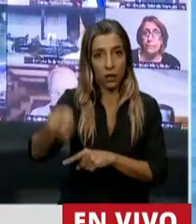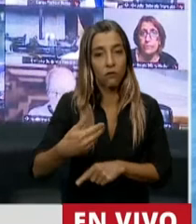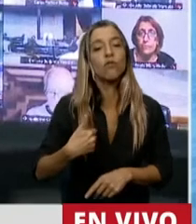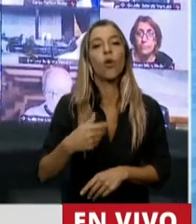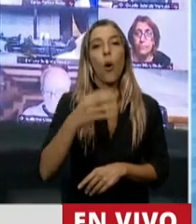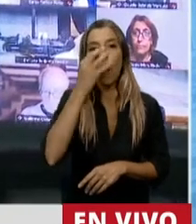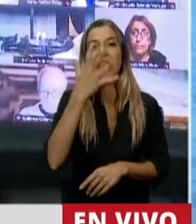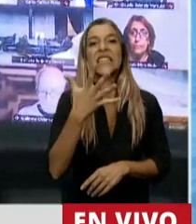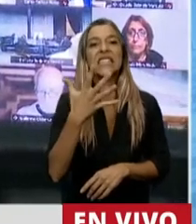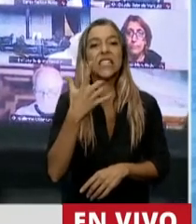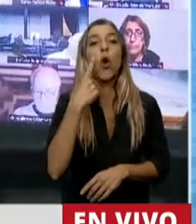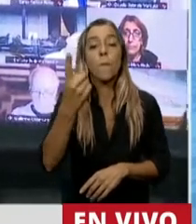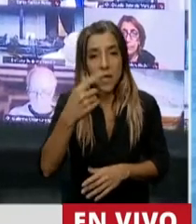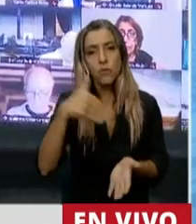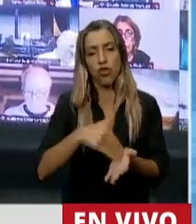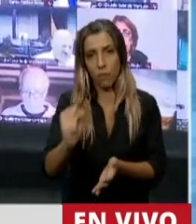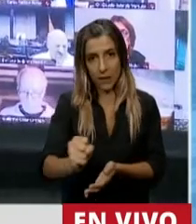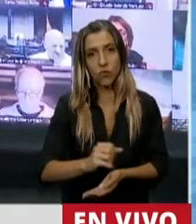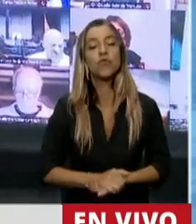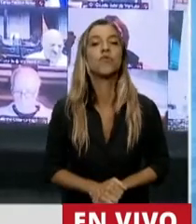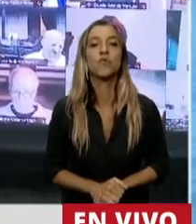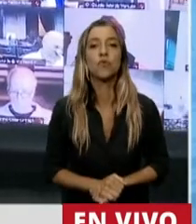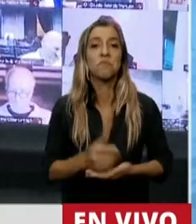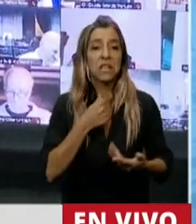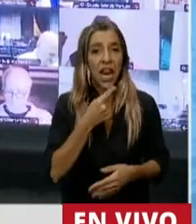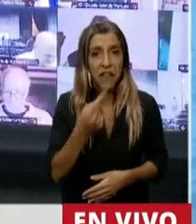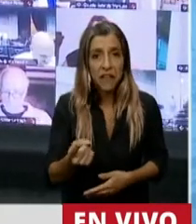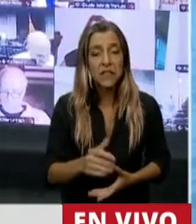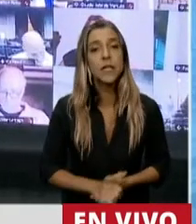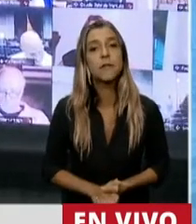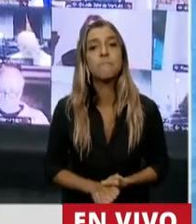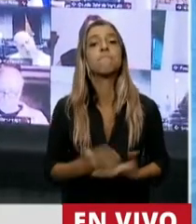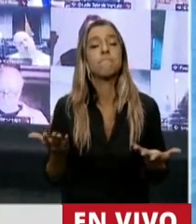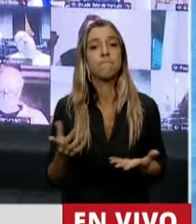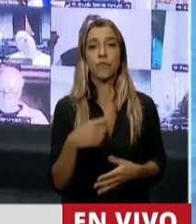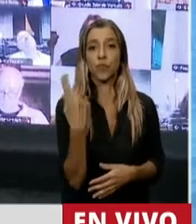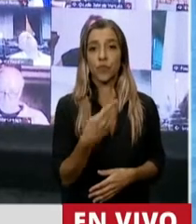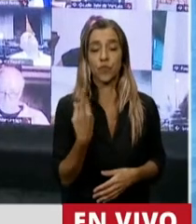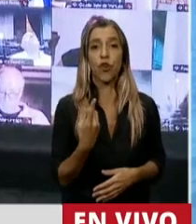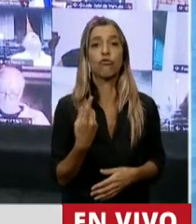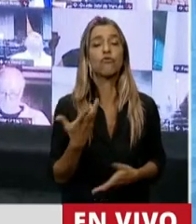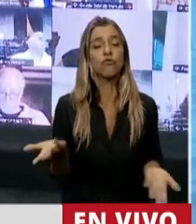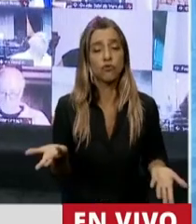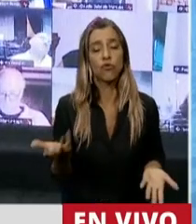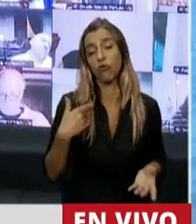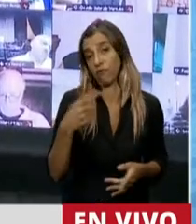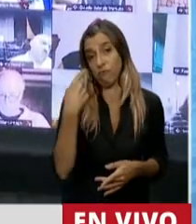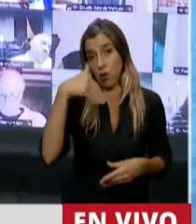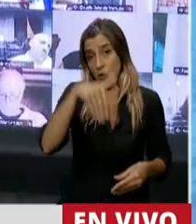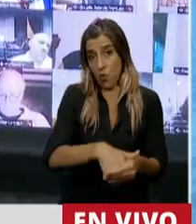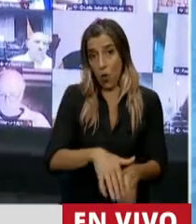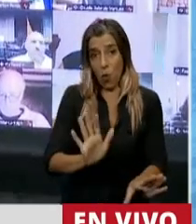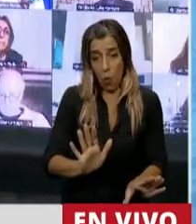mil millones de pesos. Quiere decir que lo que nosotros, lo que el Congreso vota